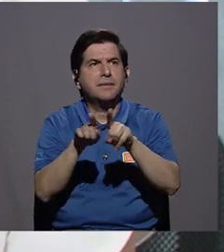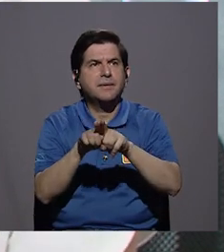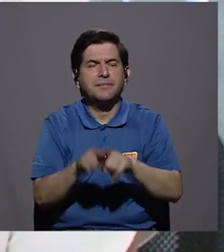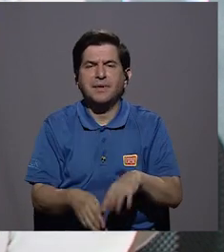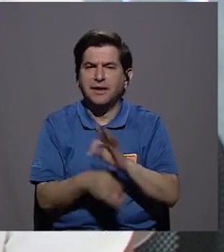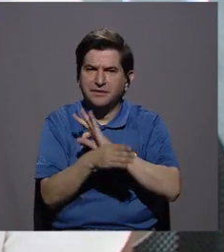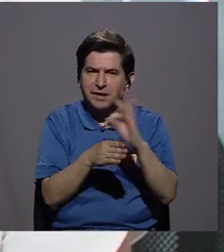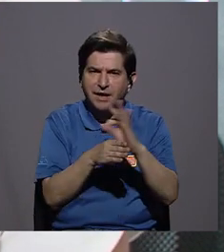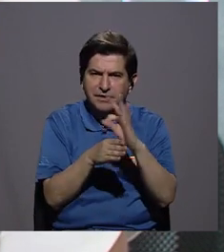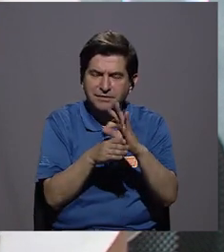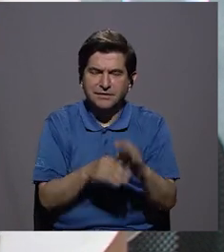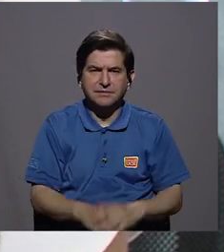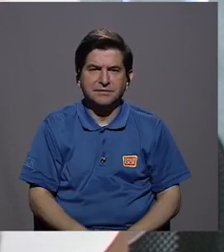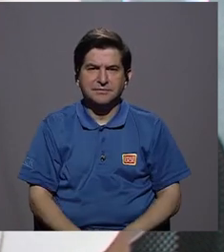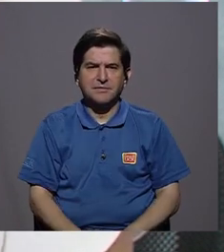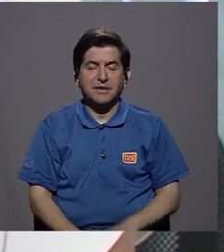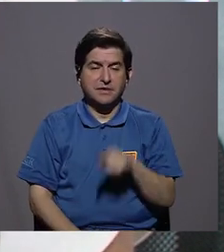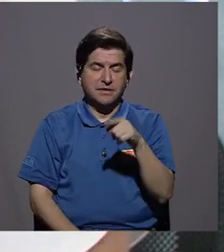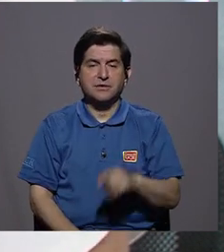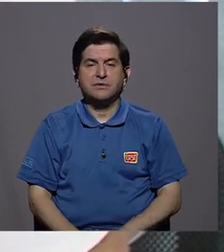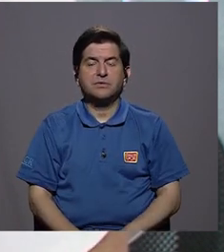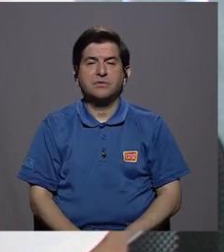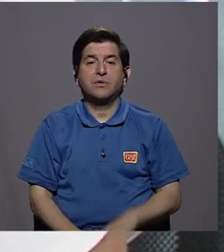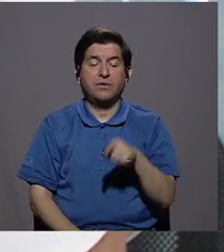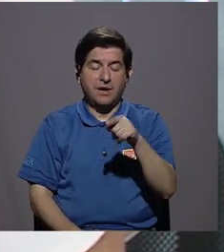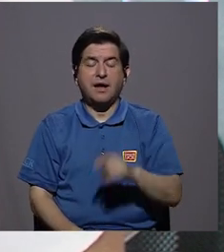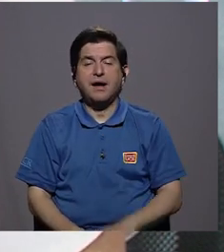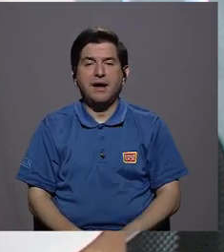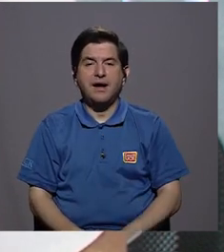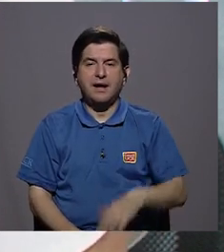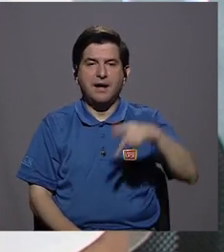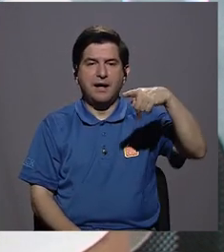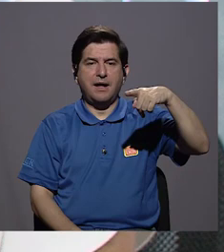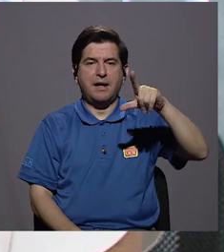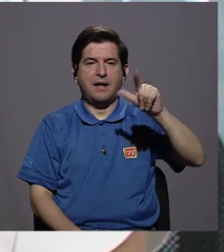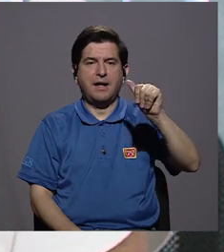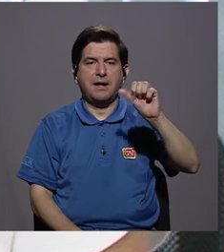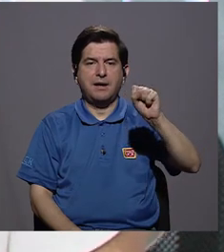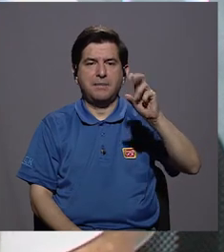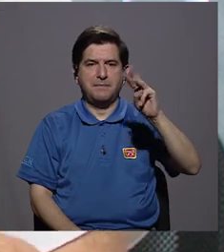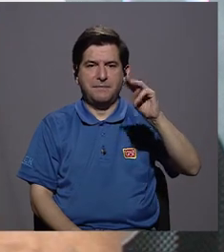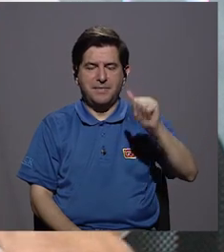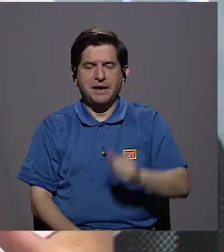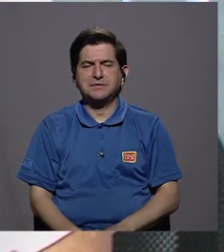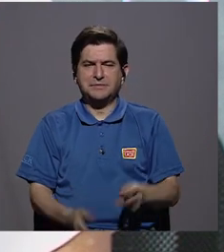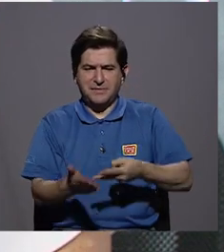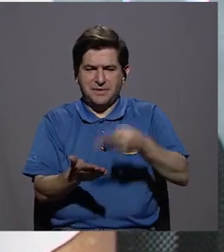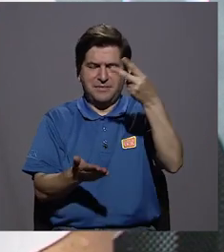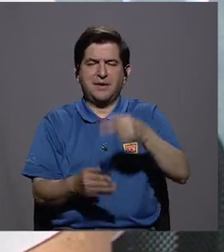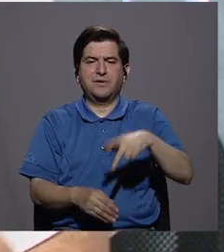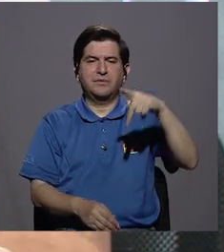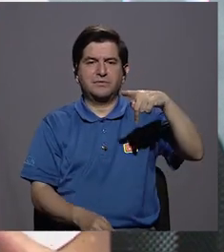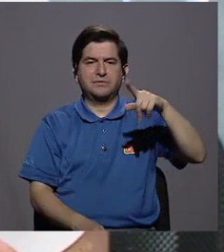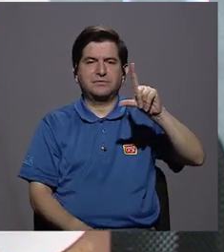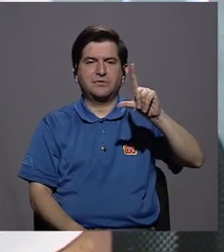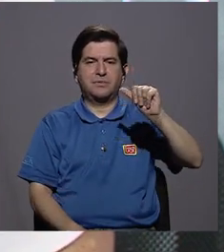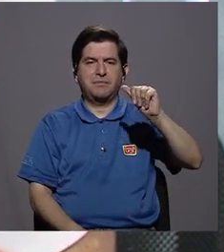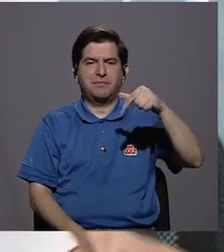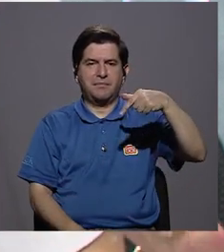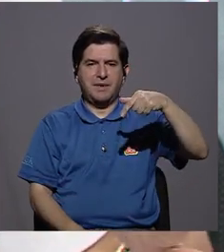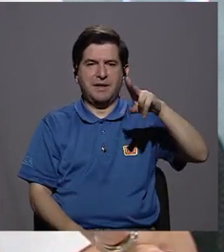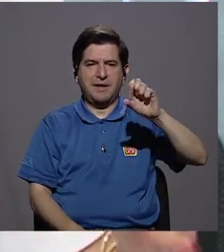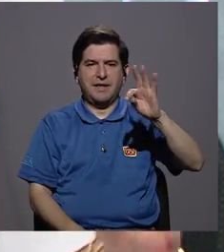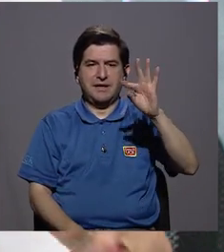tratamientos se encuentra lo que es el plasma rico en plaquetas, que se coloca sobre la herida, sobre una quemadura